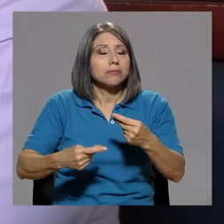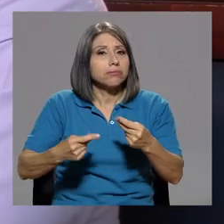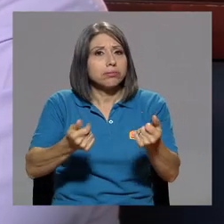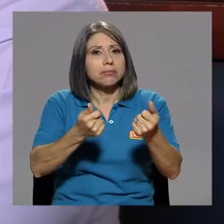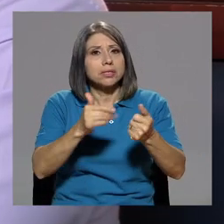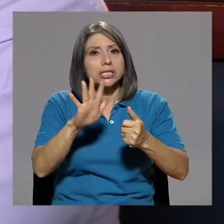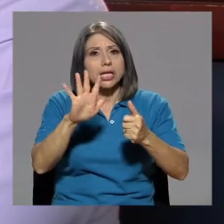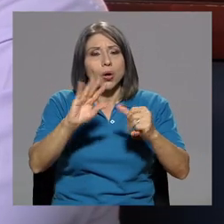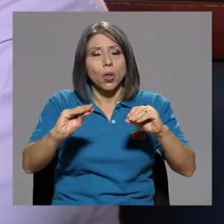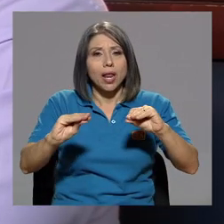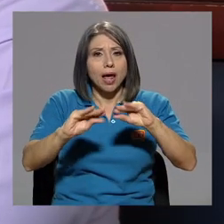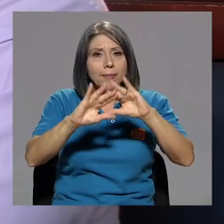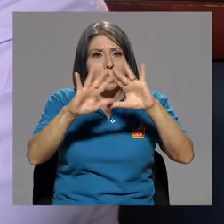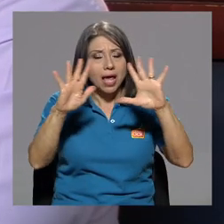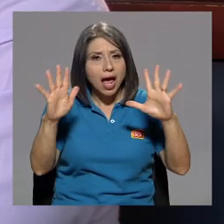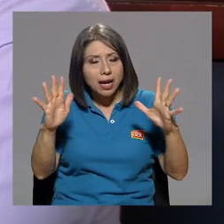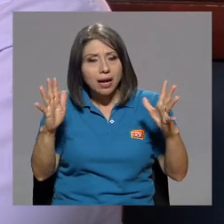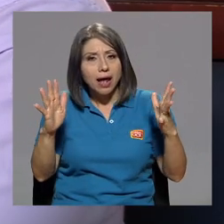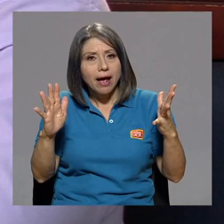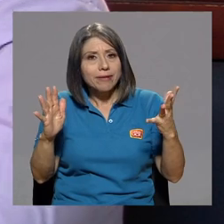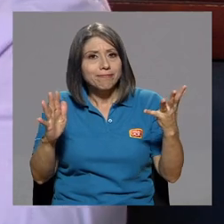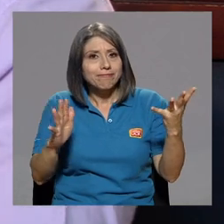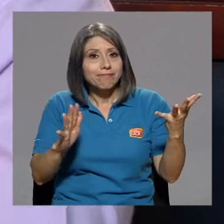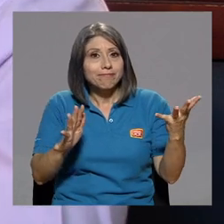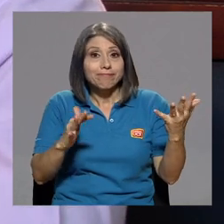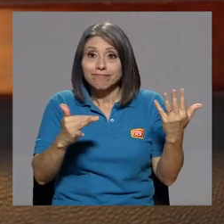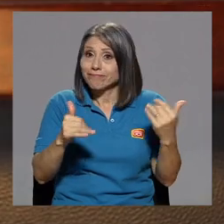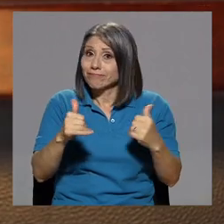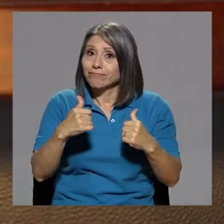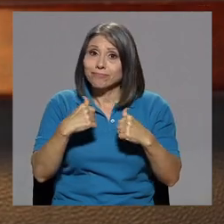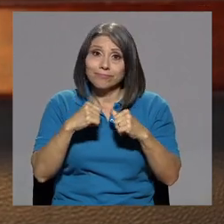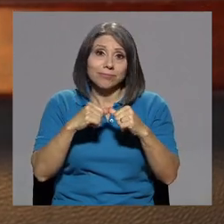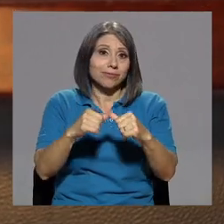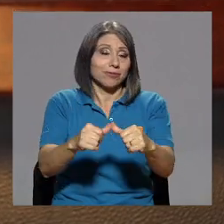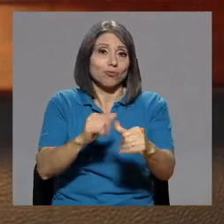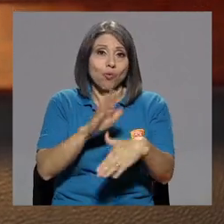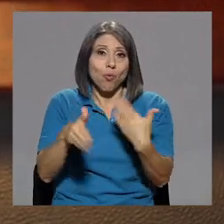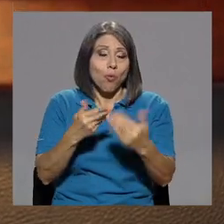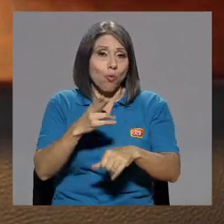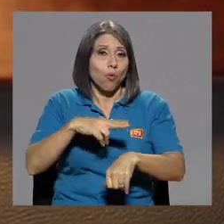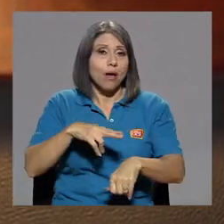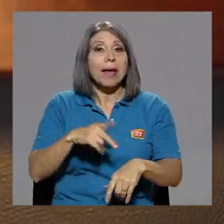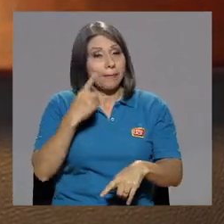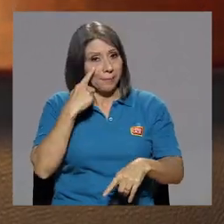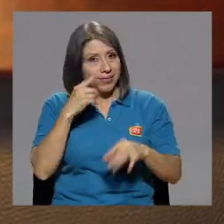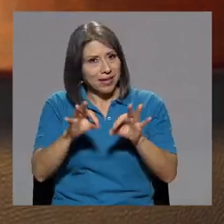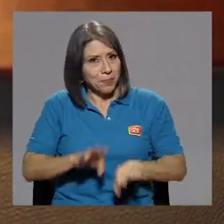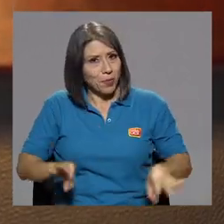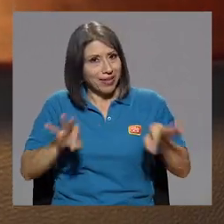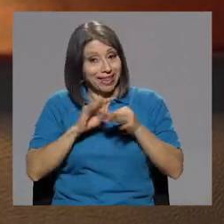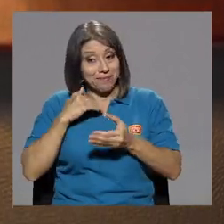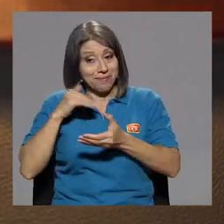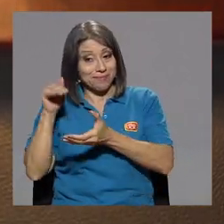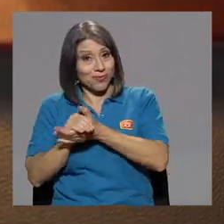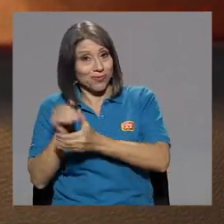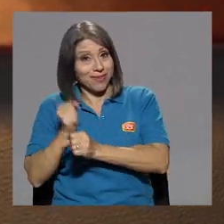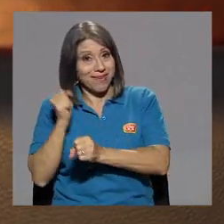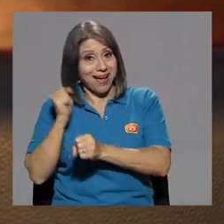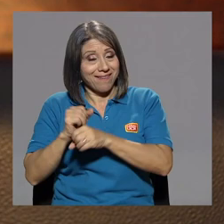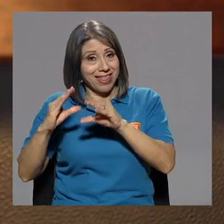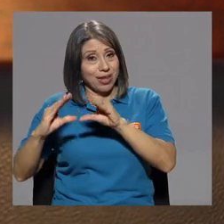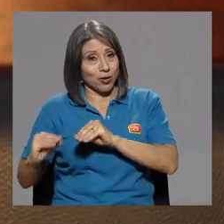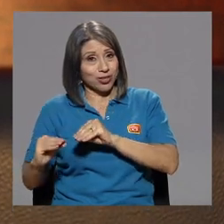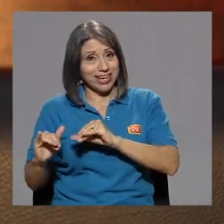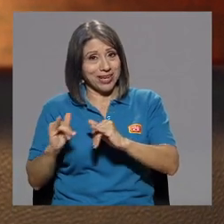de la mañana el show continúa. Pero es que mira qué importante, porque él trabajaba de noche igual a mí.